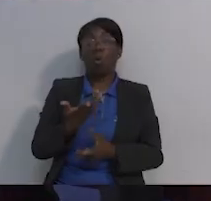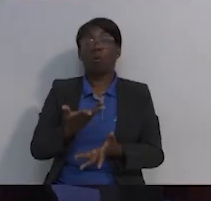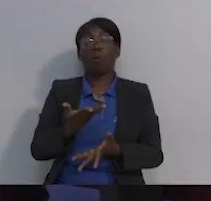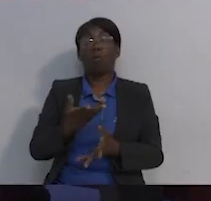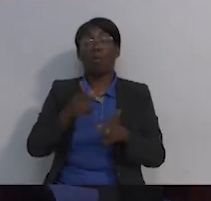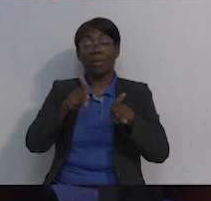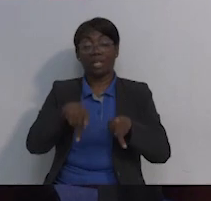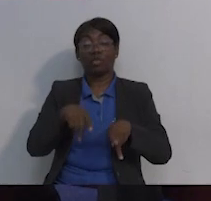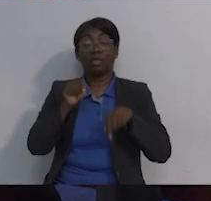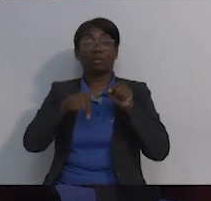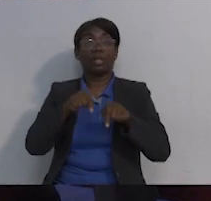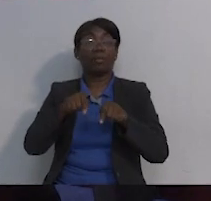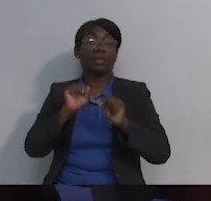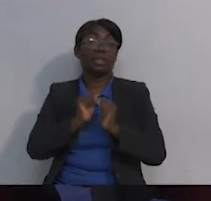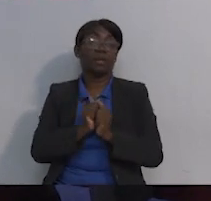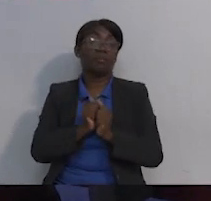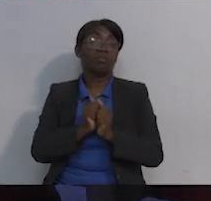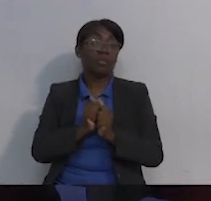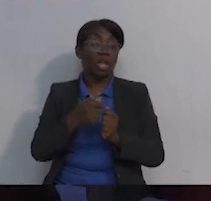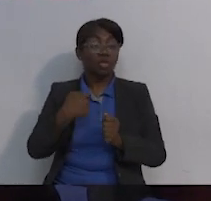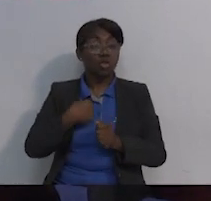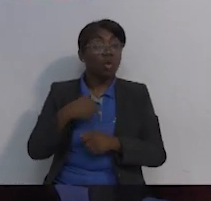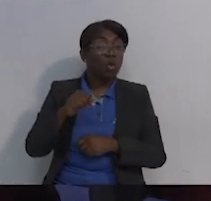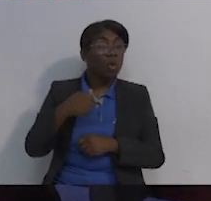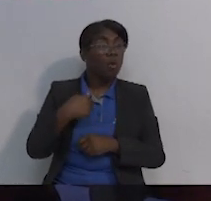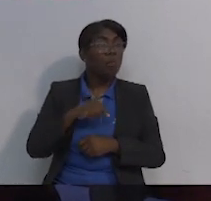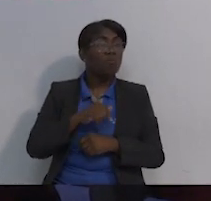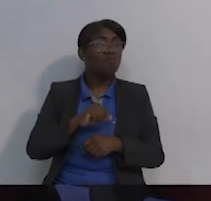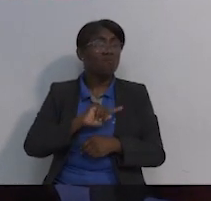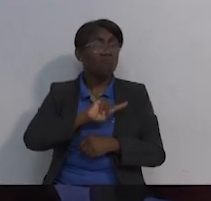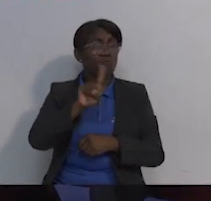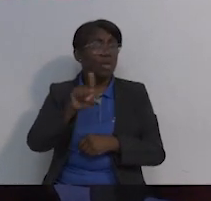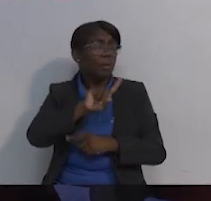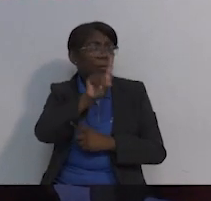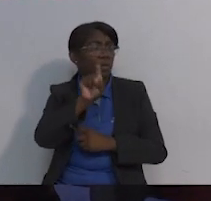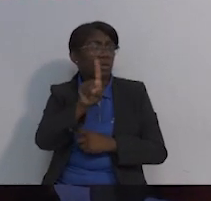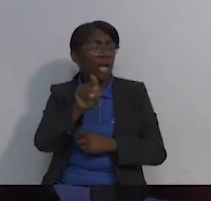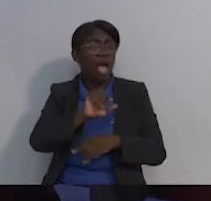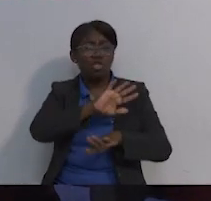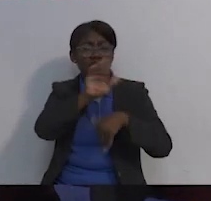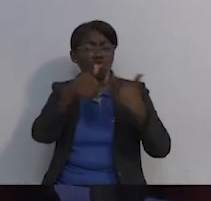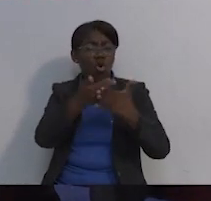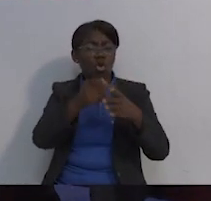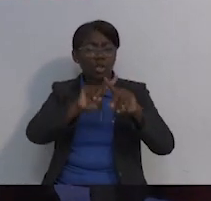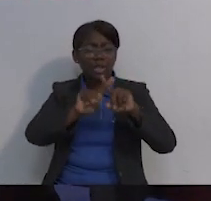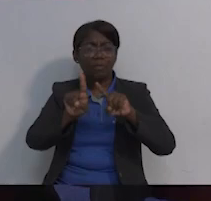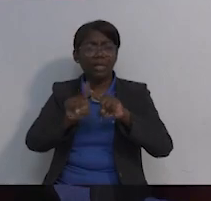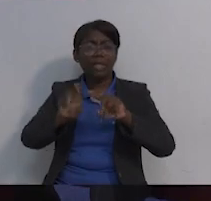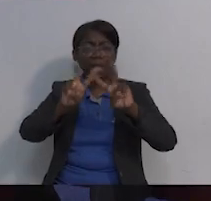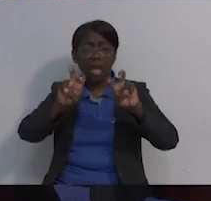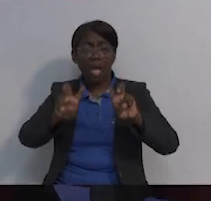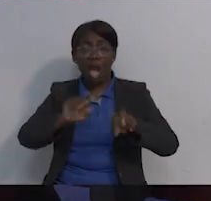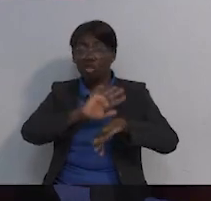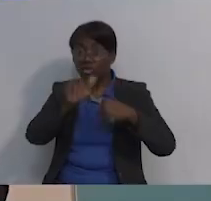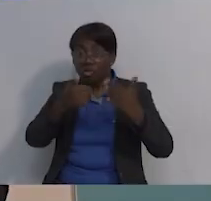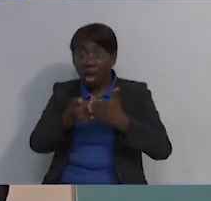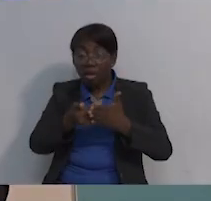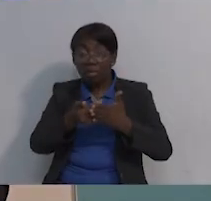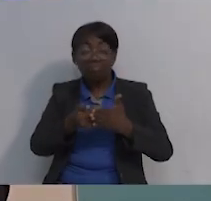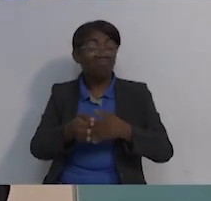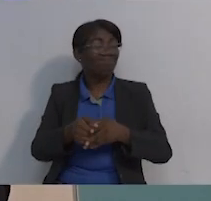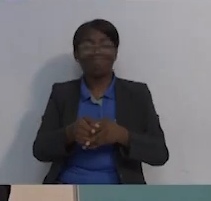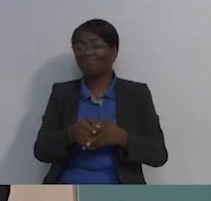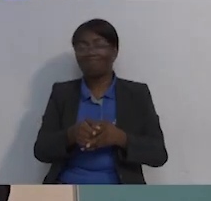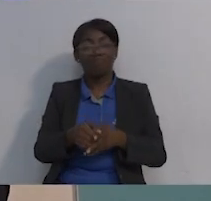¿no? Yo voy a decir algo como persona con discapacidad, porque yo estuve averiguando para hacer todos estos exámenes y